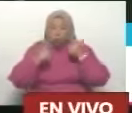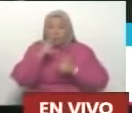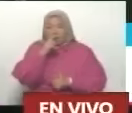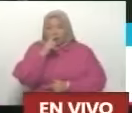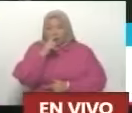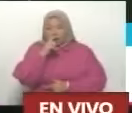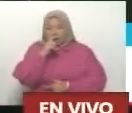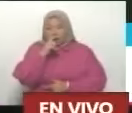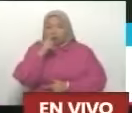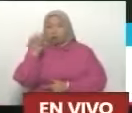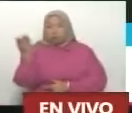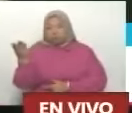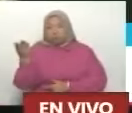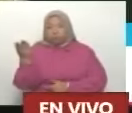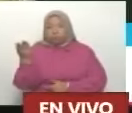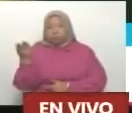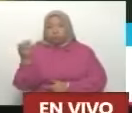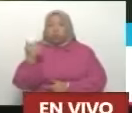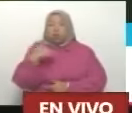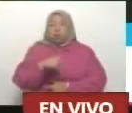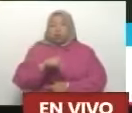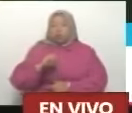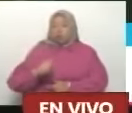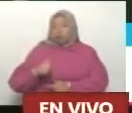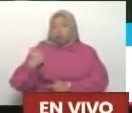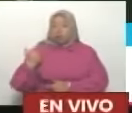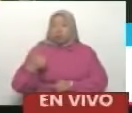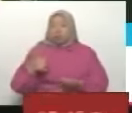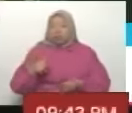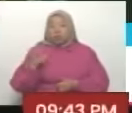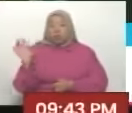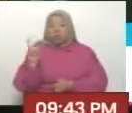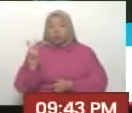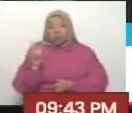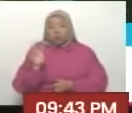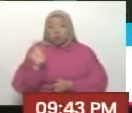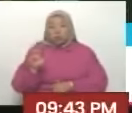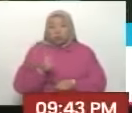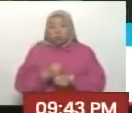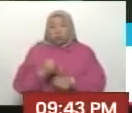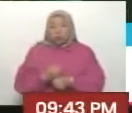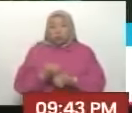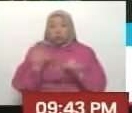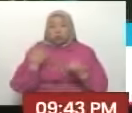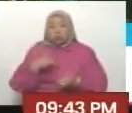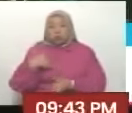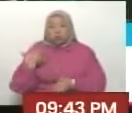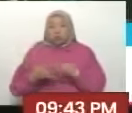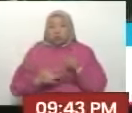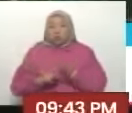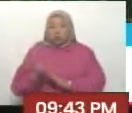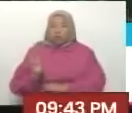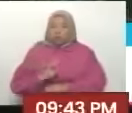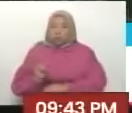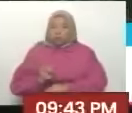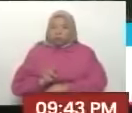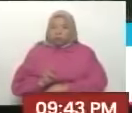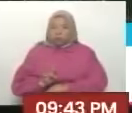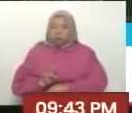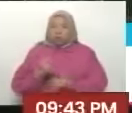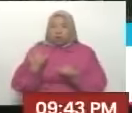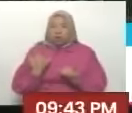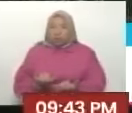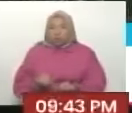el gigante, que es Maduro. Usted es la garantía de que este país realmente pueda salir adelante. Usted